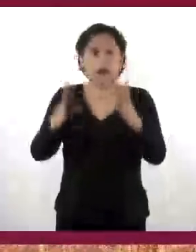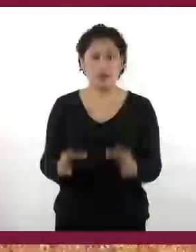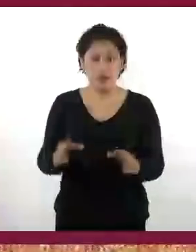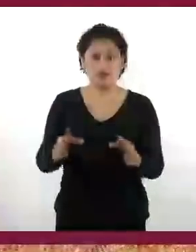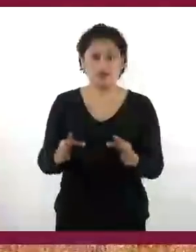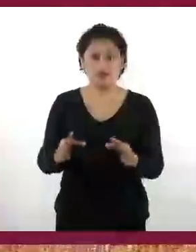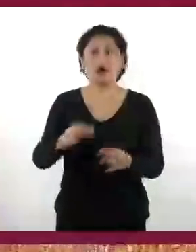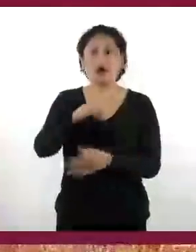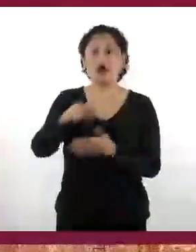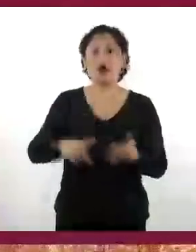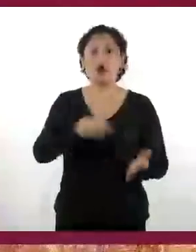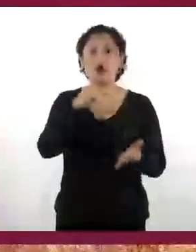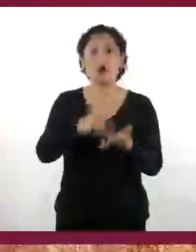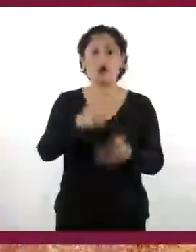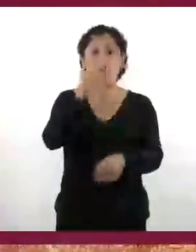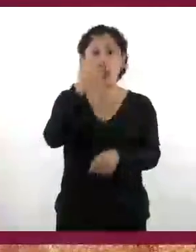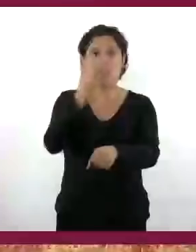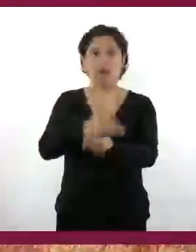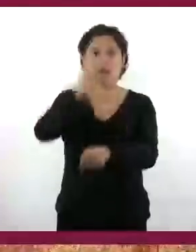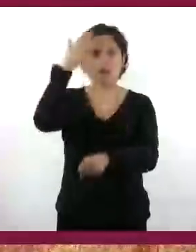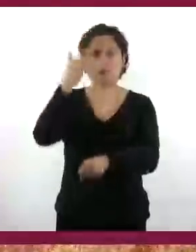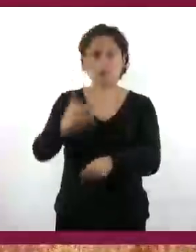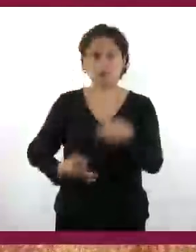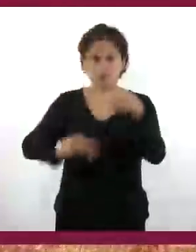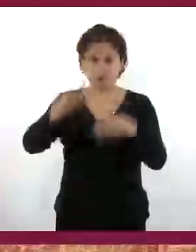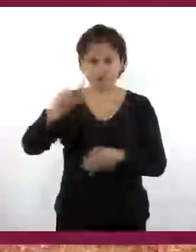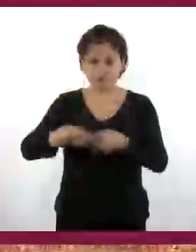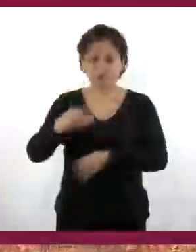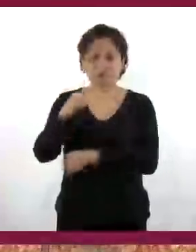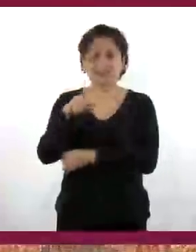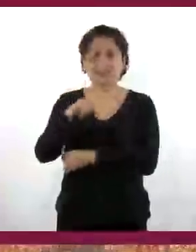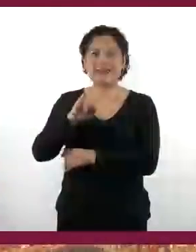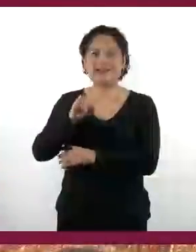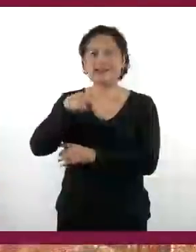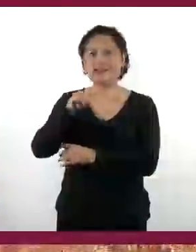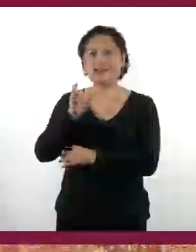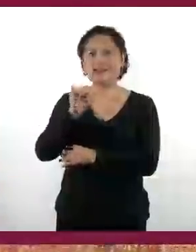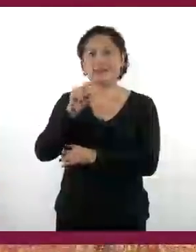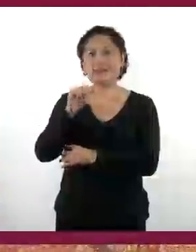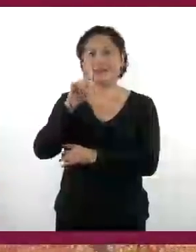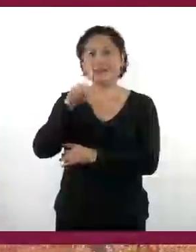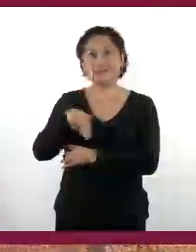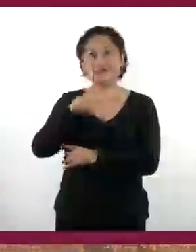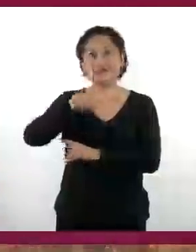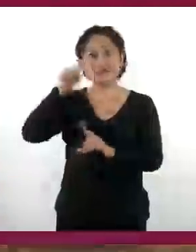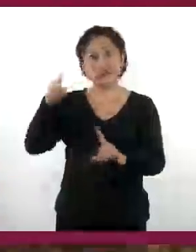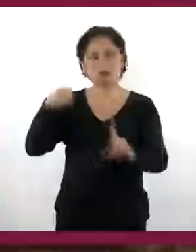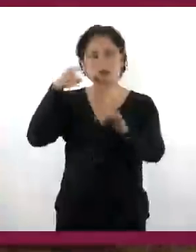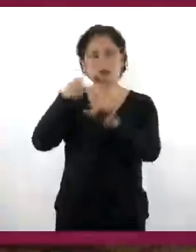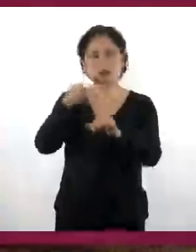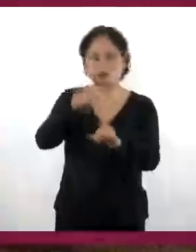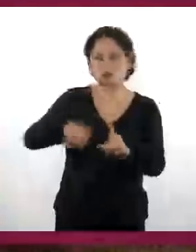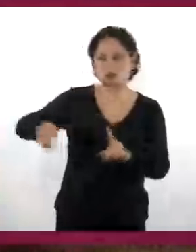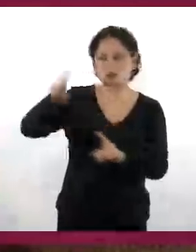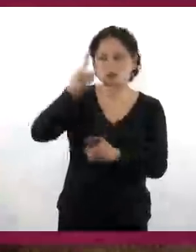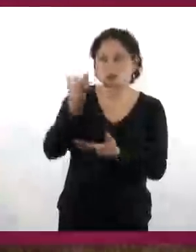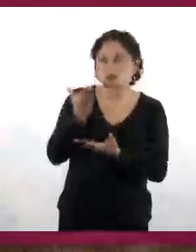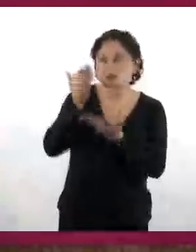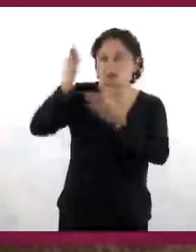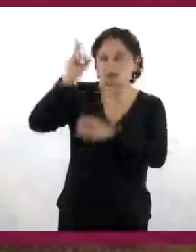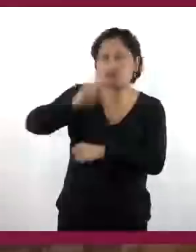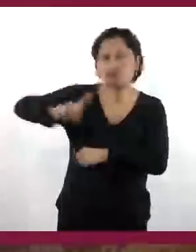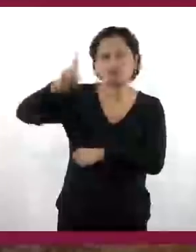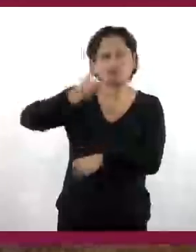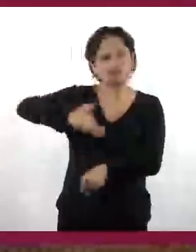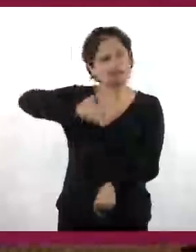Oficio de la Inquisición, cuya tarea era vigilar y castigar la idolatría, procurando que las penas fueran